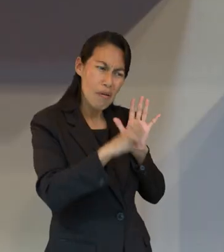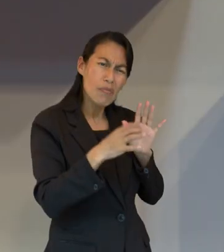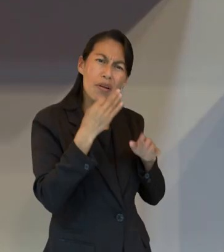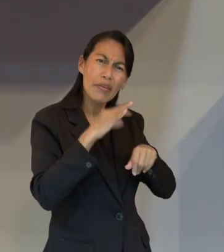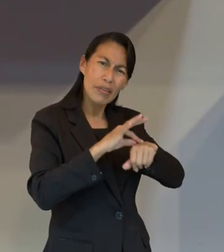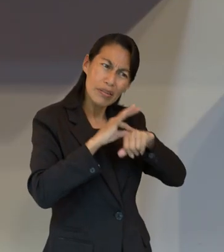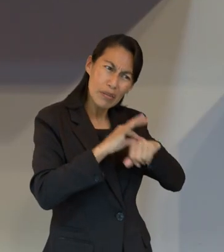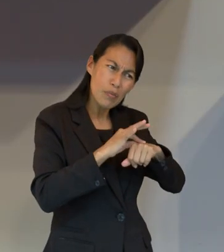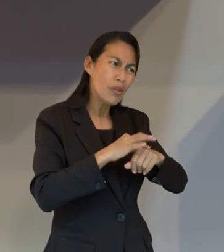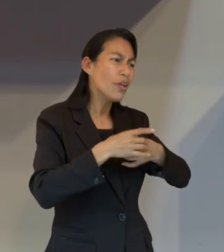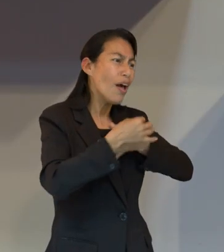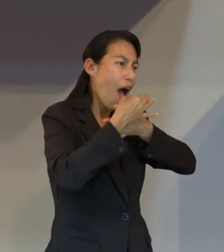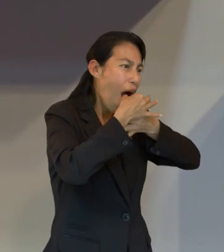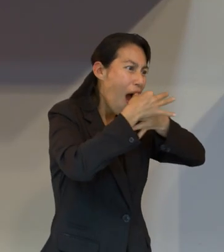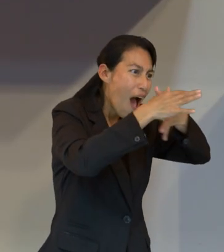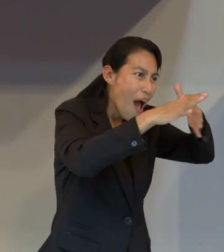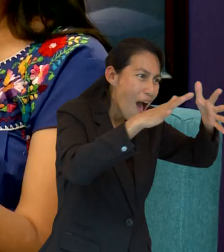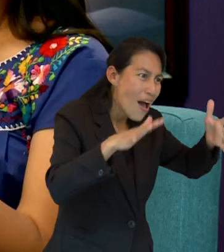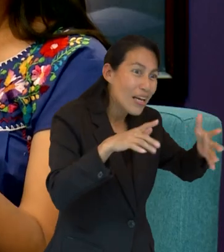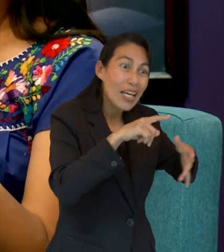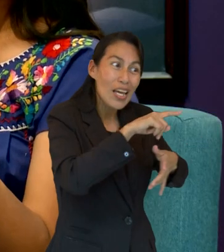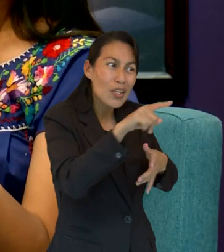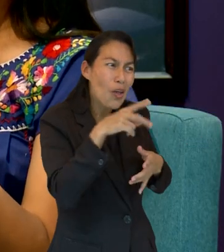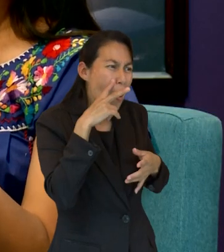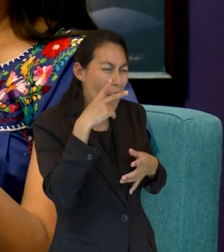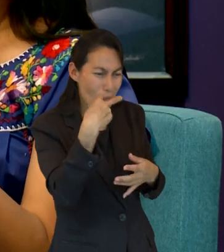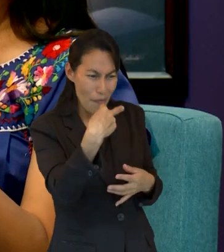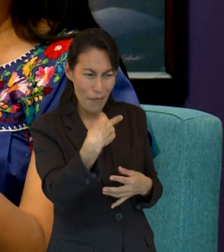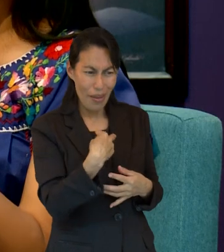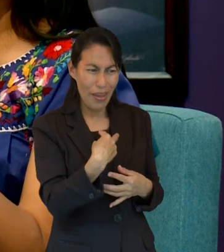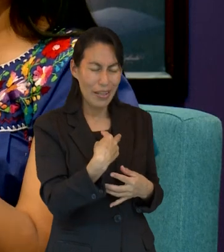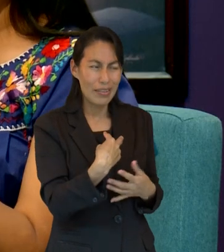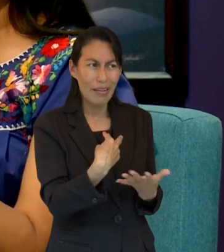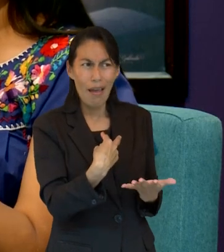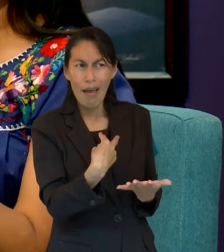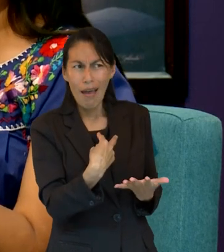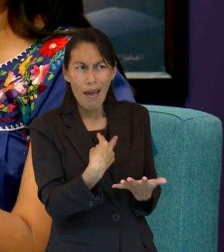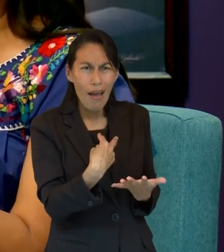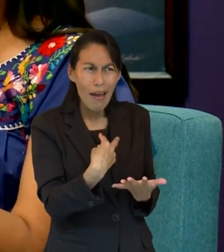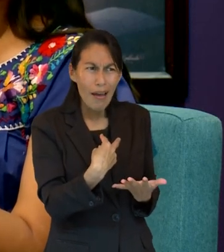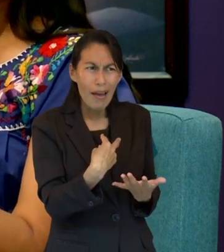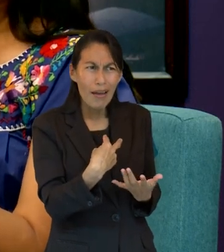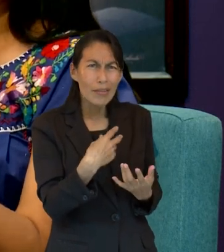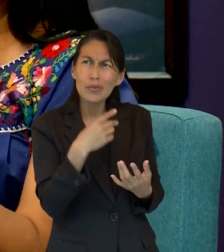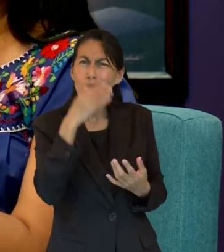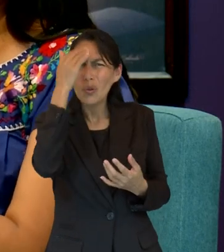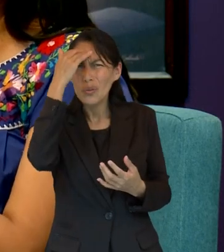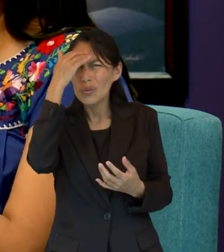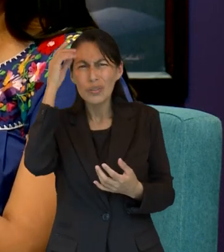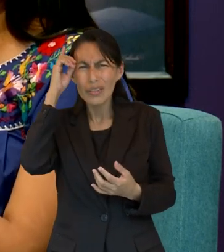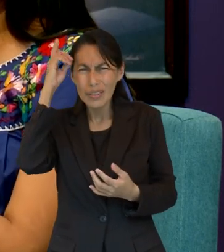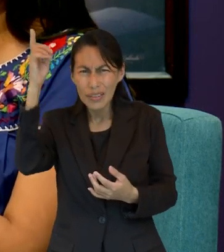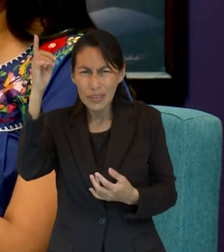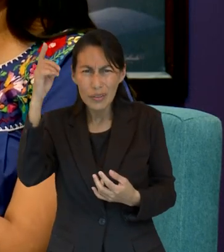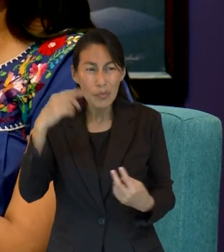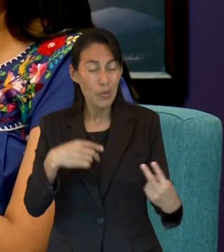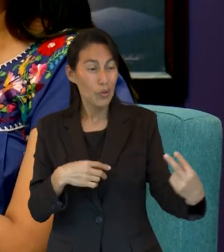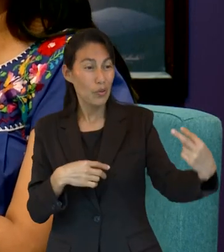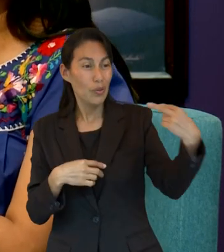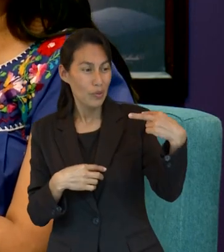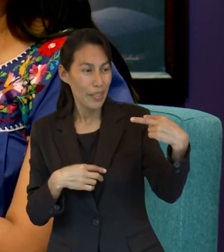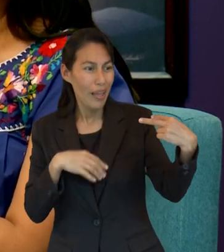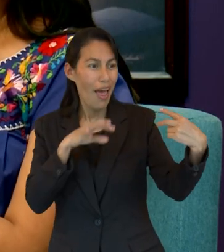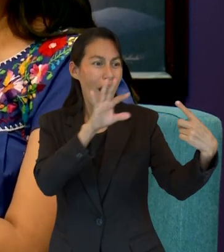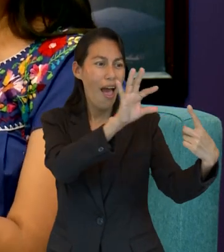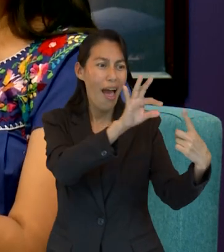gratitud que tenemos por amor y así las personas que puedan vernos que quizá nunca pues se pongan a leer algún capítulo de la